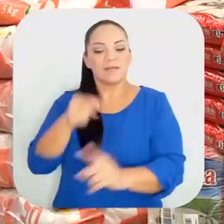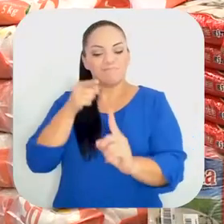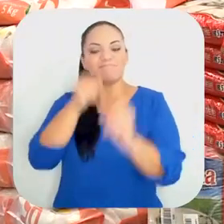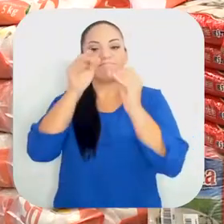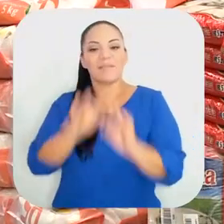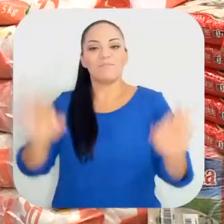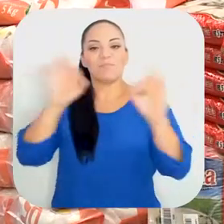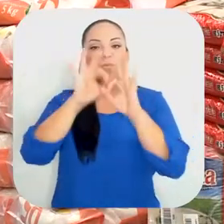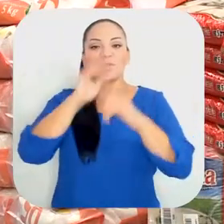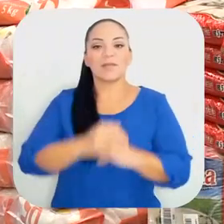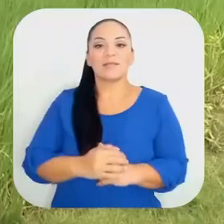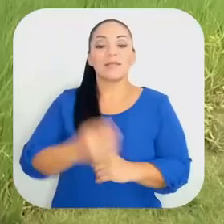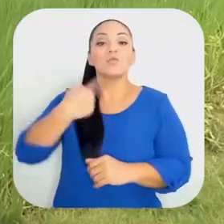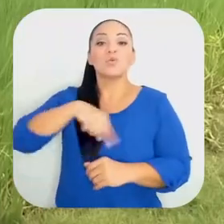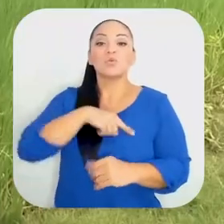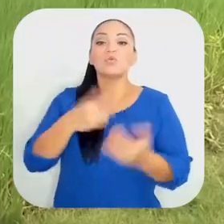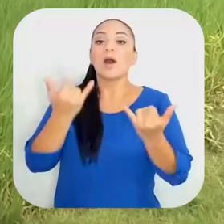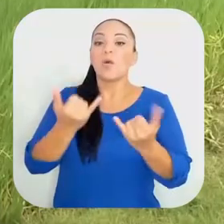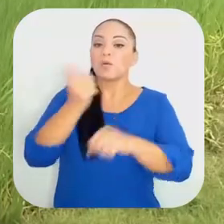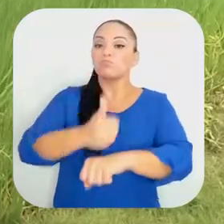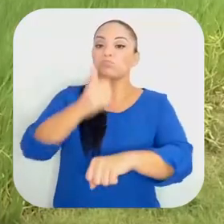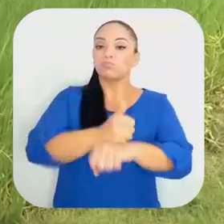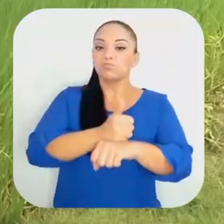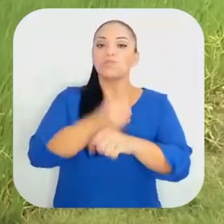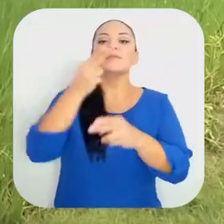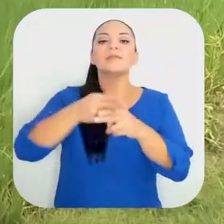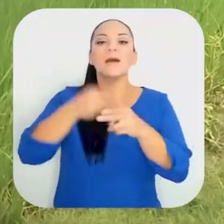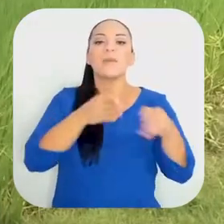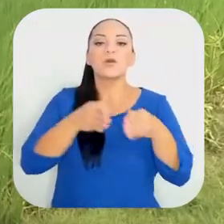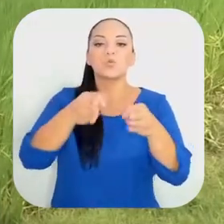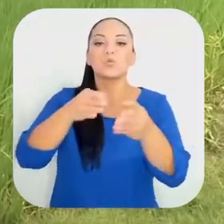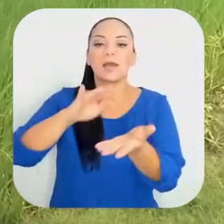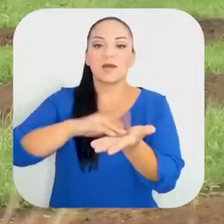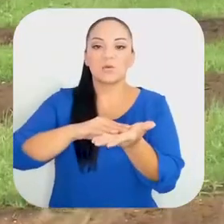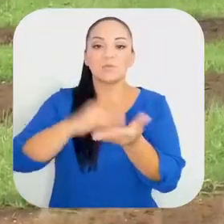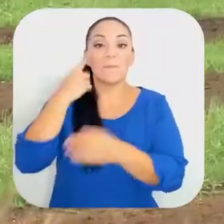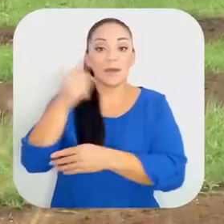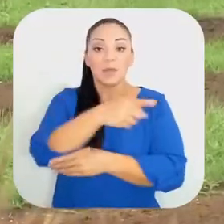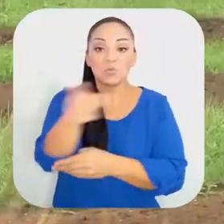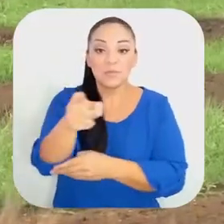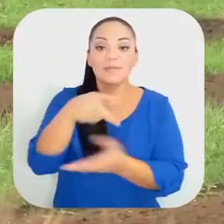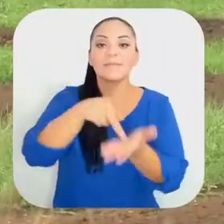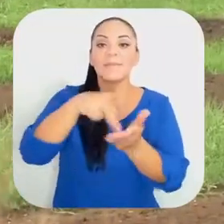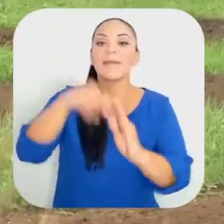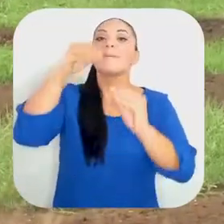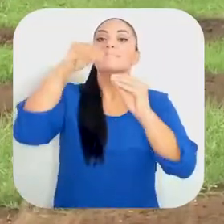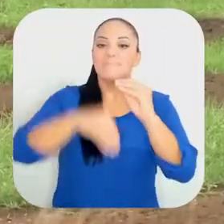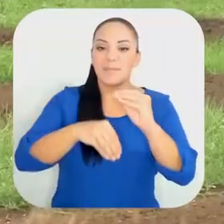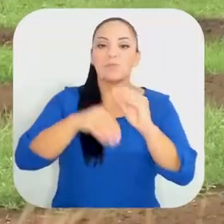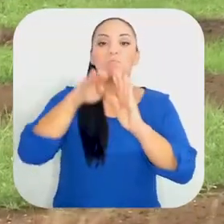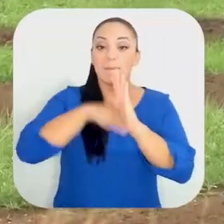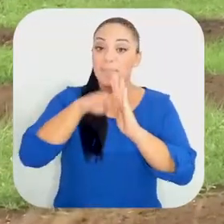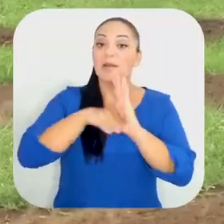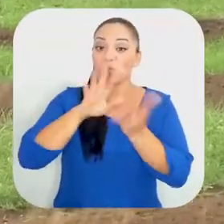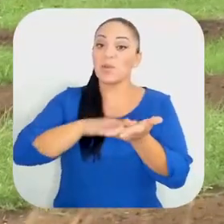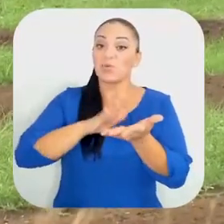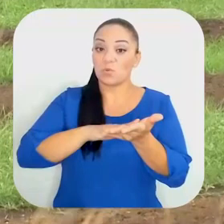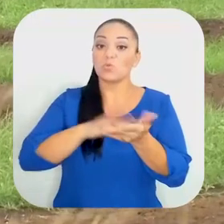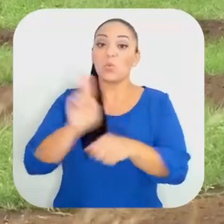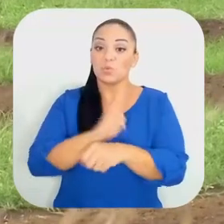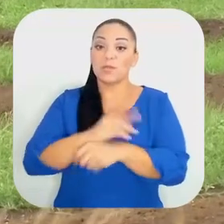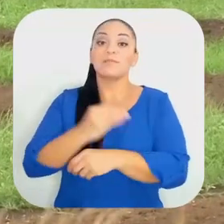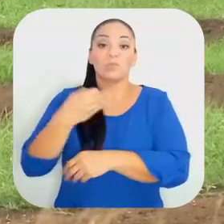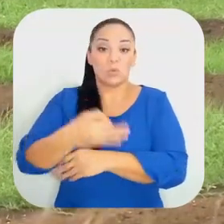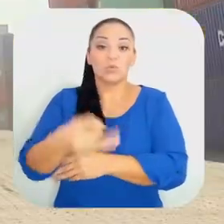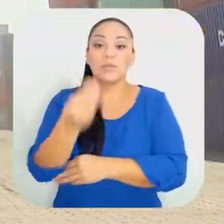es lo más importante. Por eso hemos creado la Ruta del Arroz, que busca que usted pague menos por este alimento